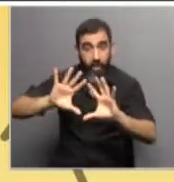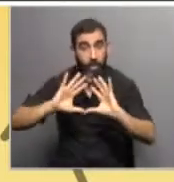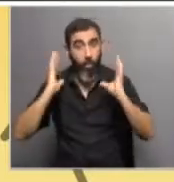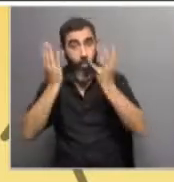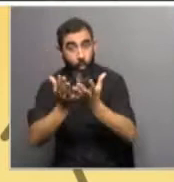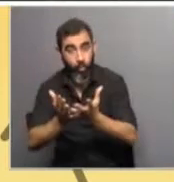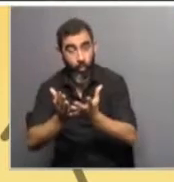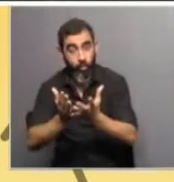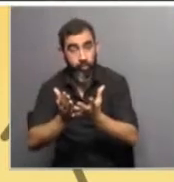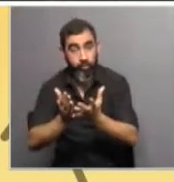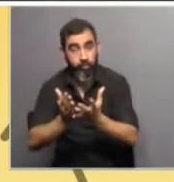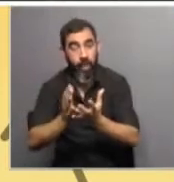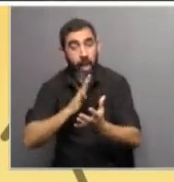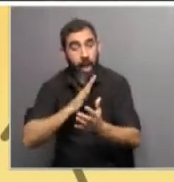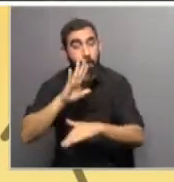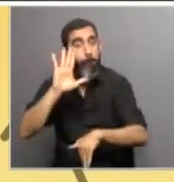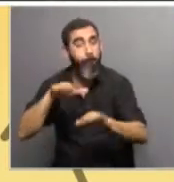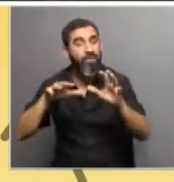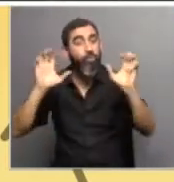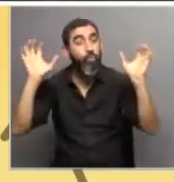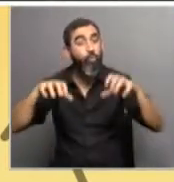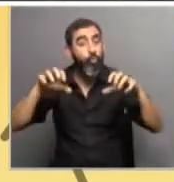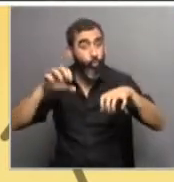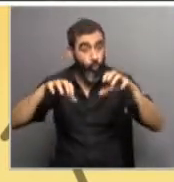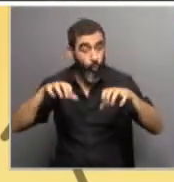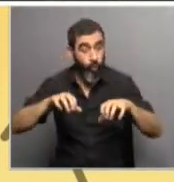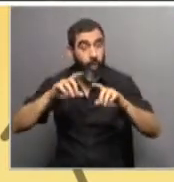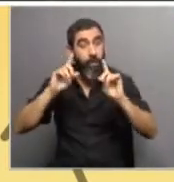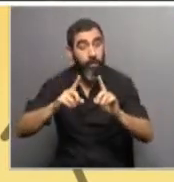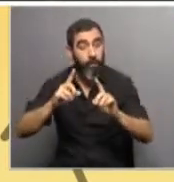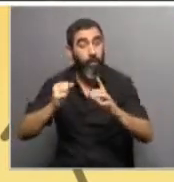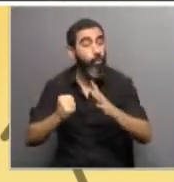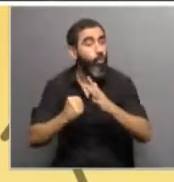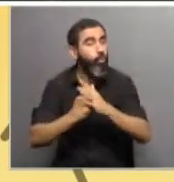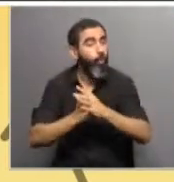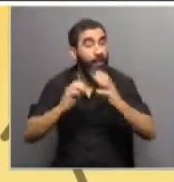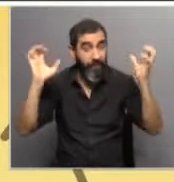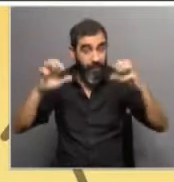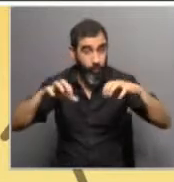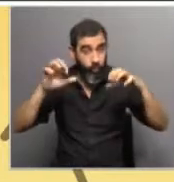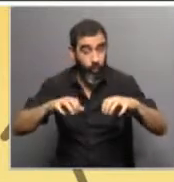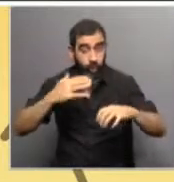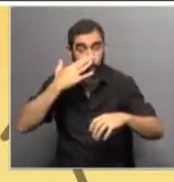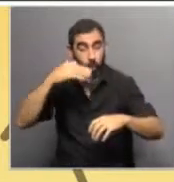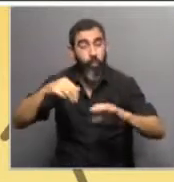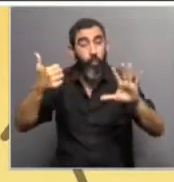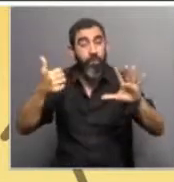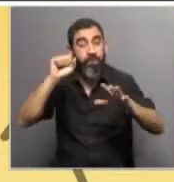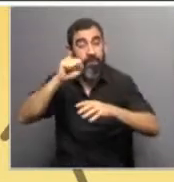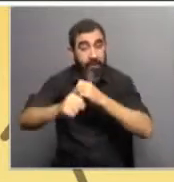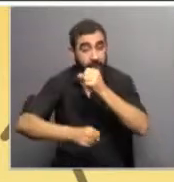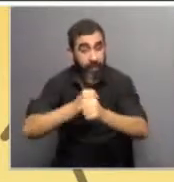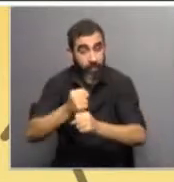que ha tenido un aumento en las lluvias, y también en los extremos de lluvia, en los últimos 60 años,